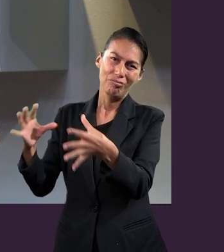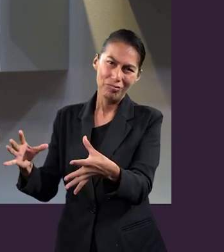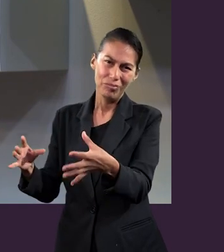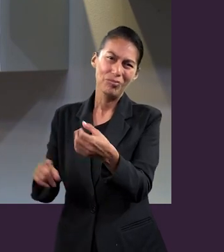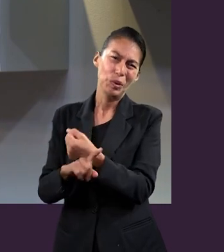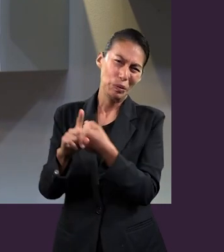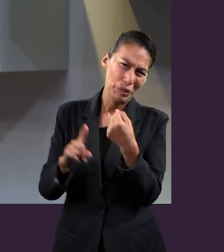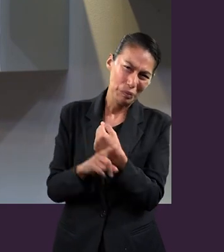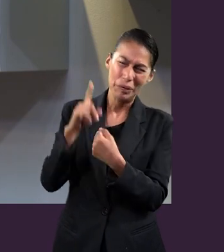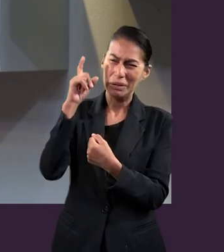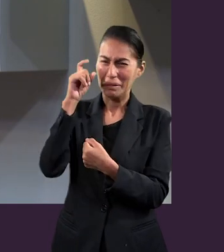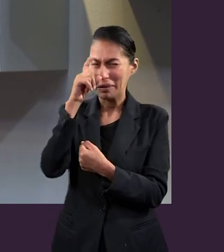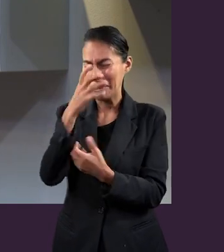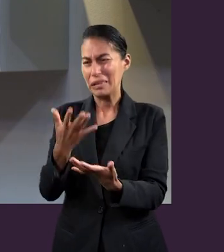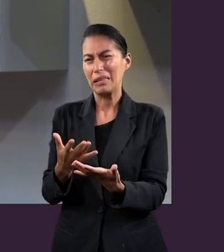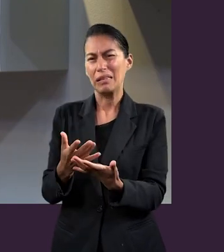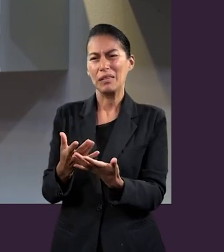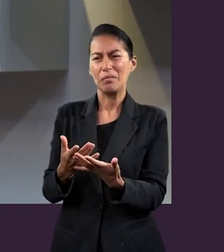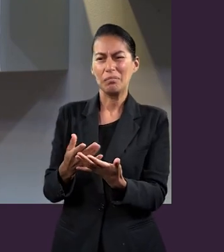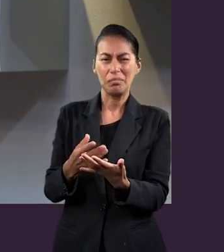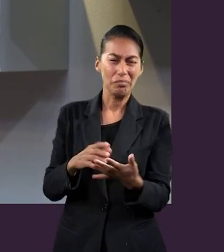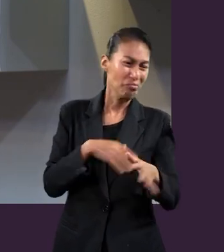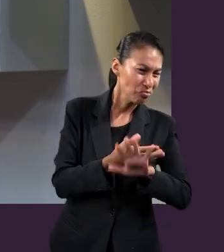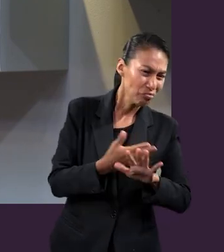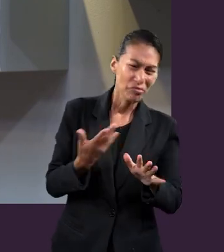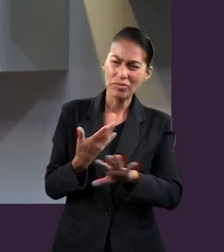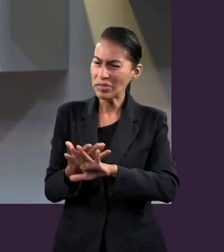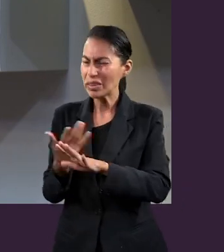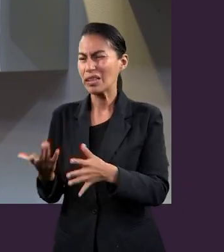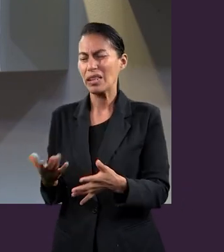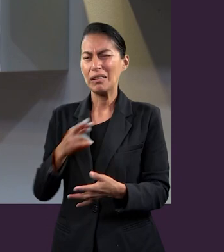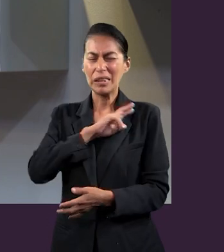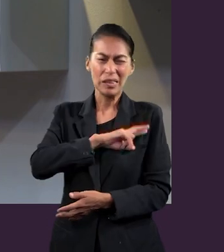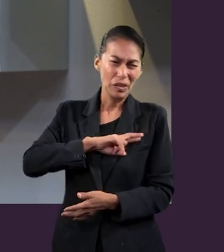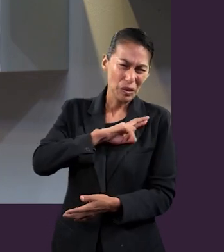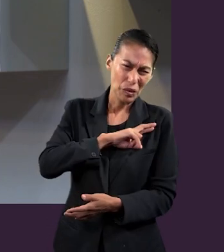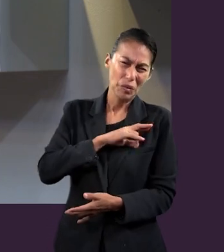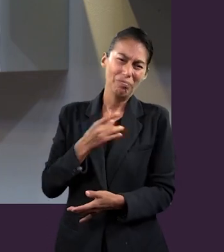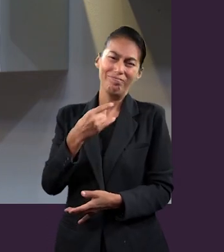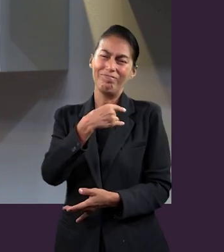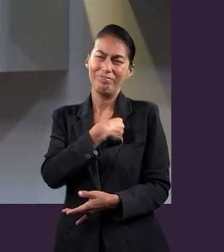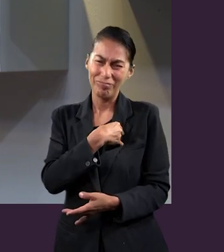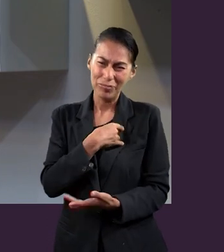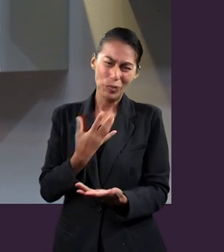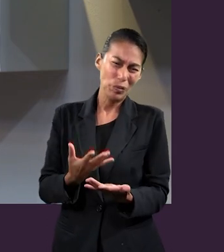cuando alguna relación se ha fracturado, que tenemos un poco de rencor,